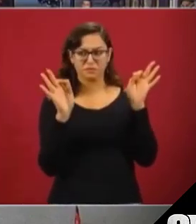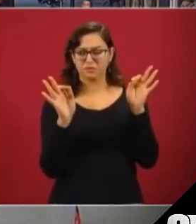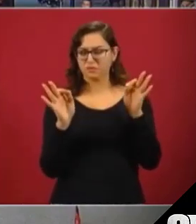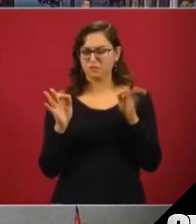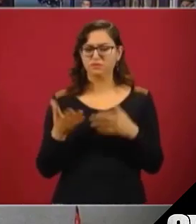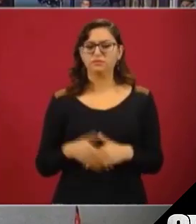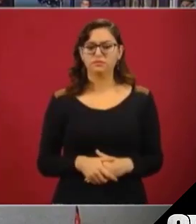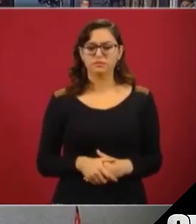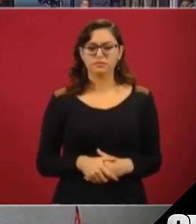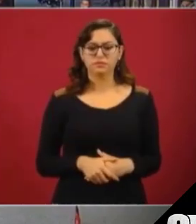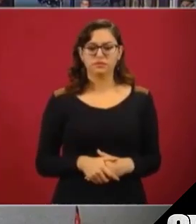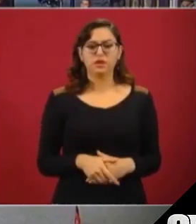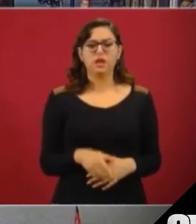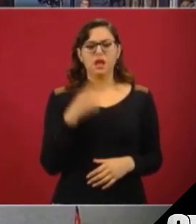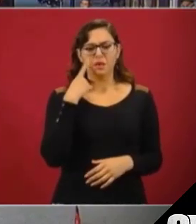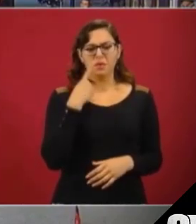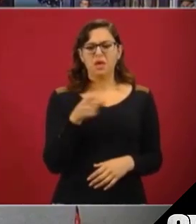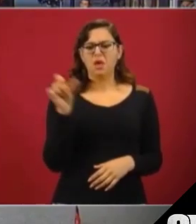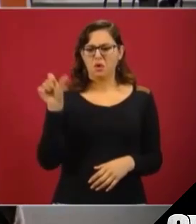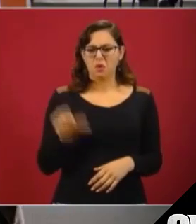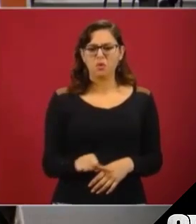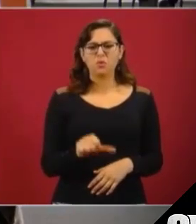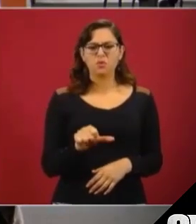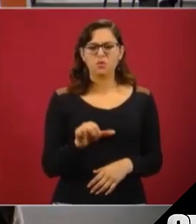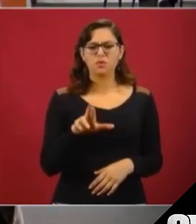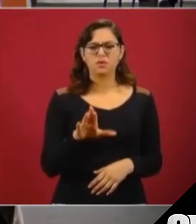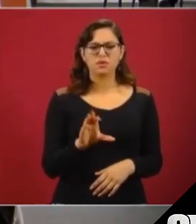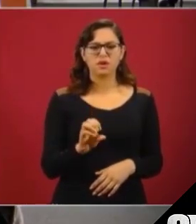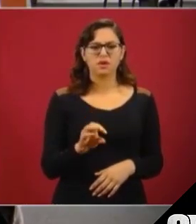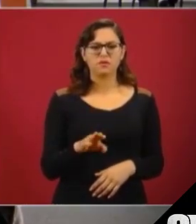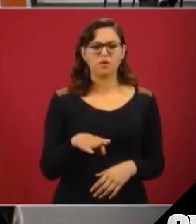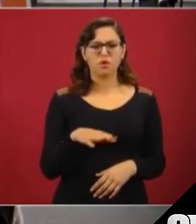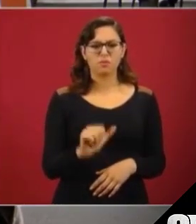A ver, pon la primera del Reforma, alguna de esas lo encontramos.